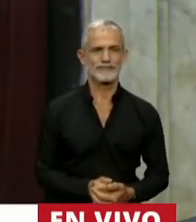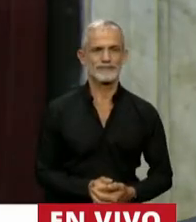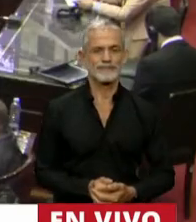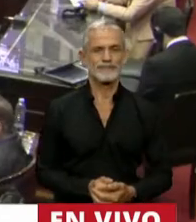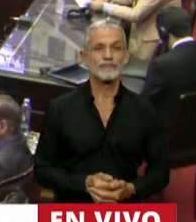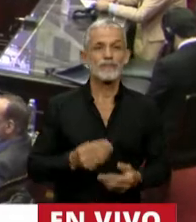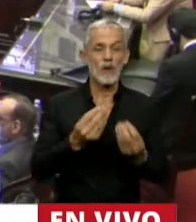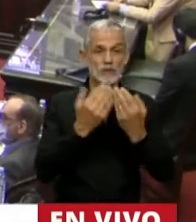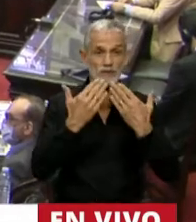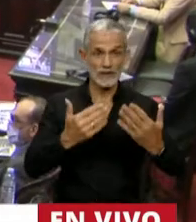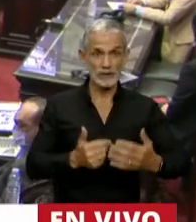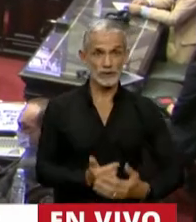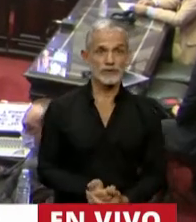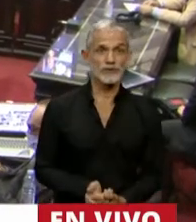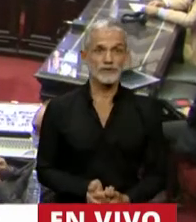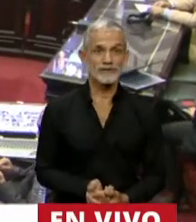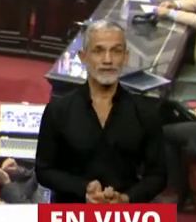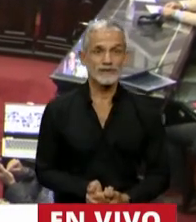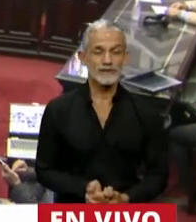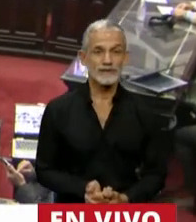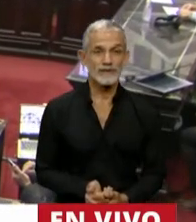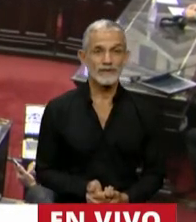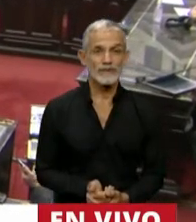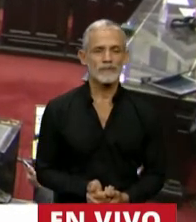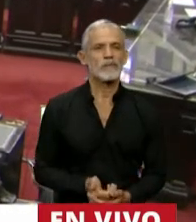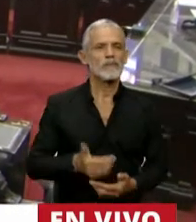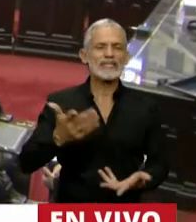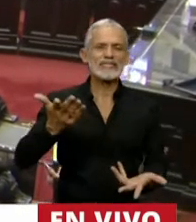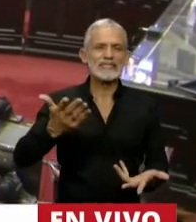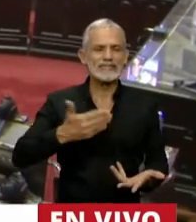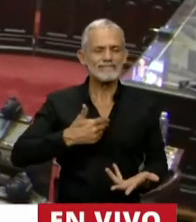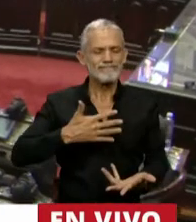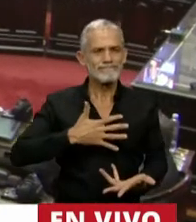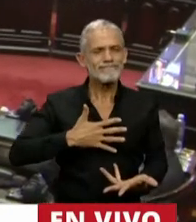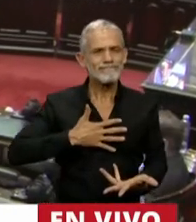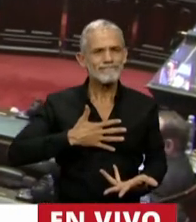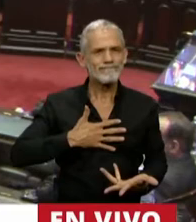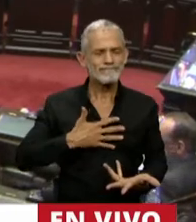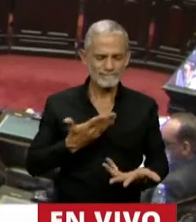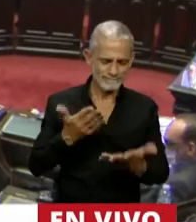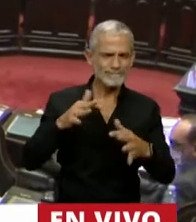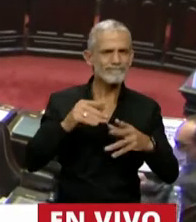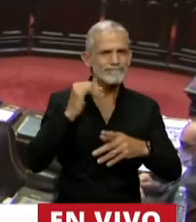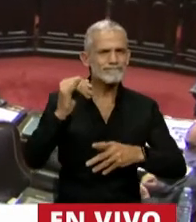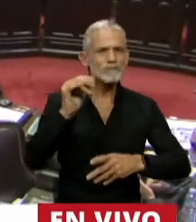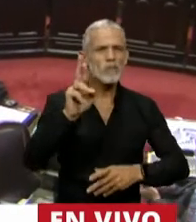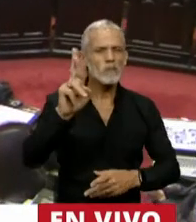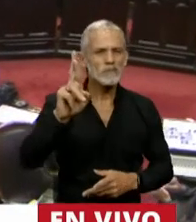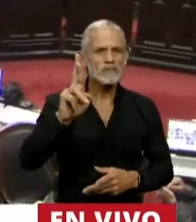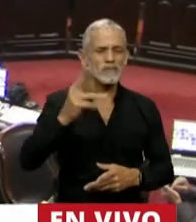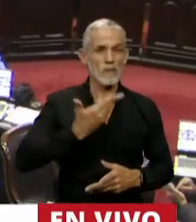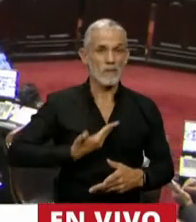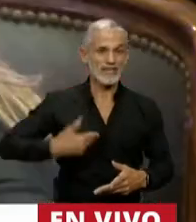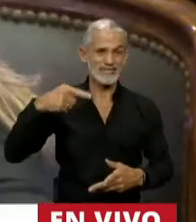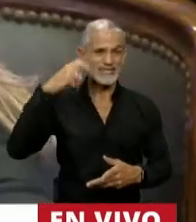Muchas gracias, Presidente. Yo lamento tener que plantear una cuestión de privilegio contra la presidencia de